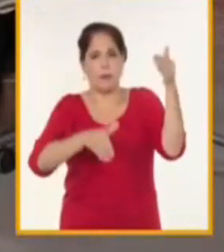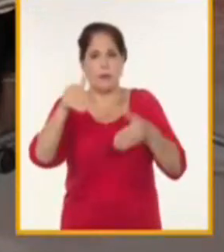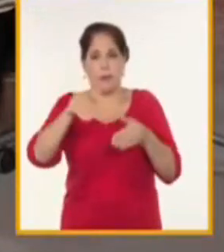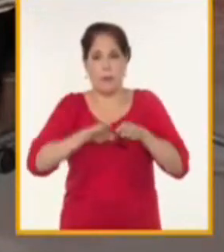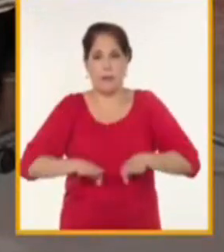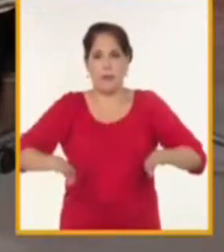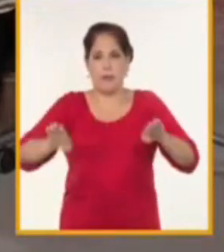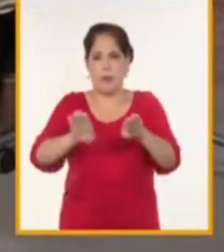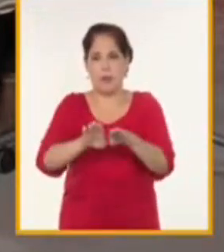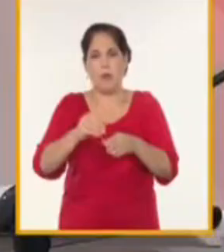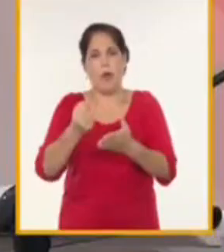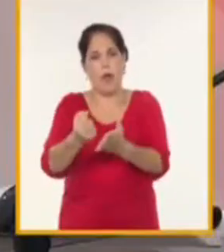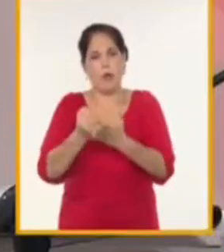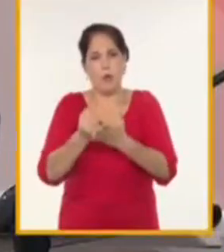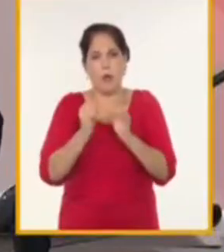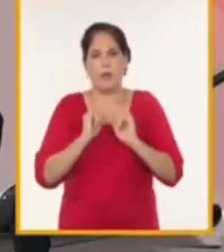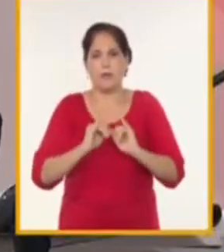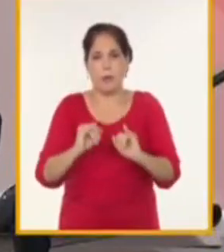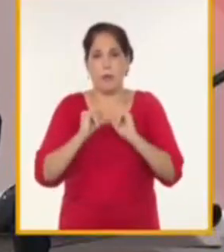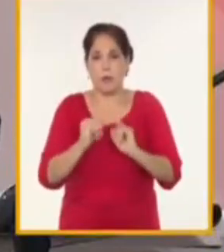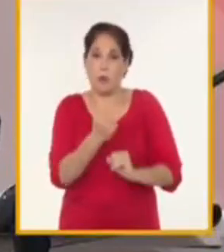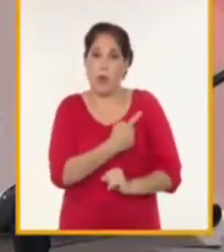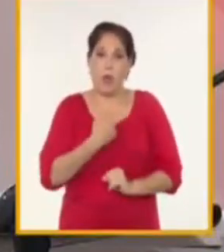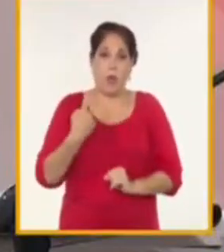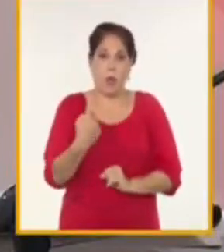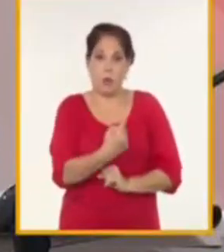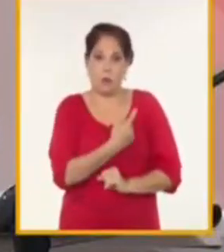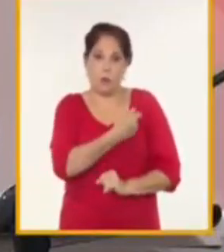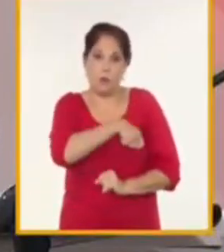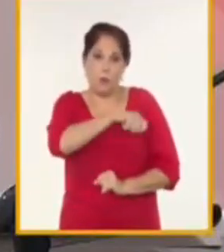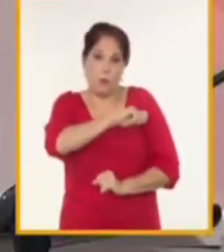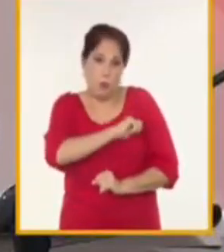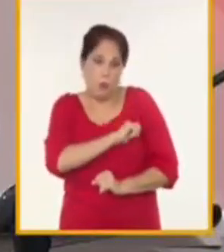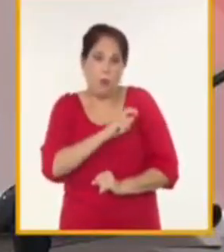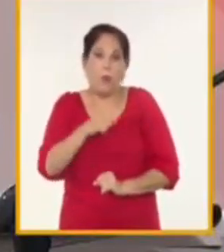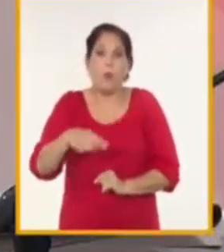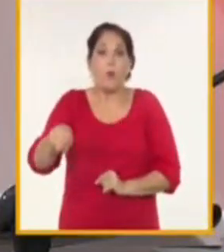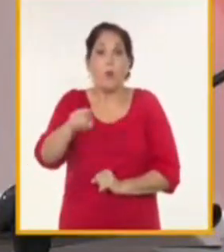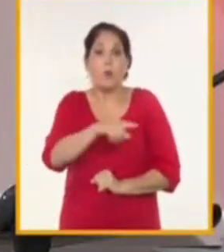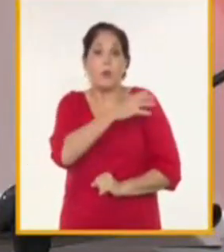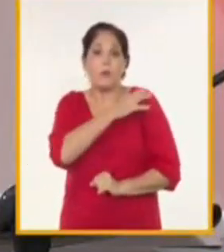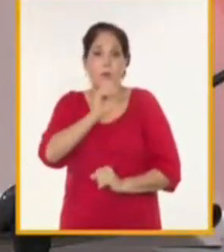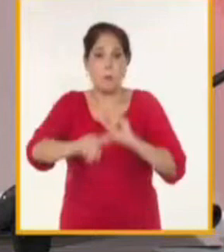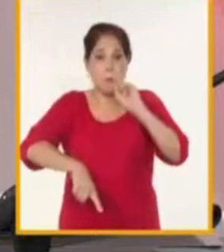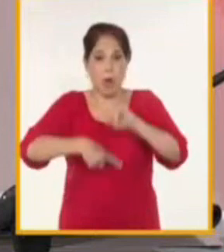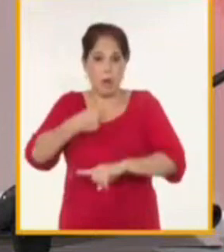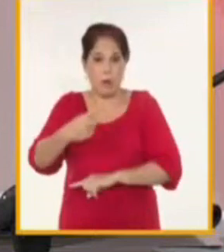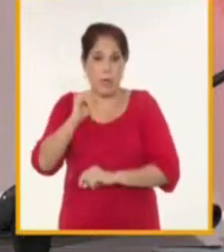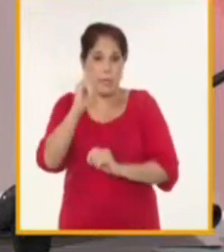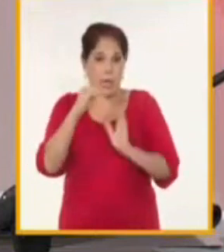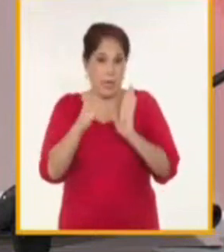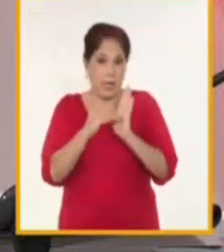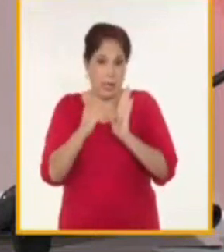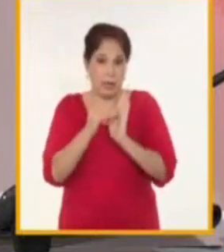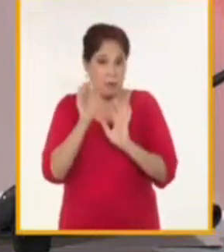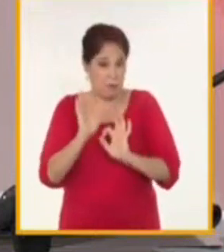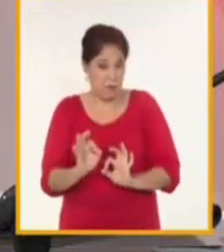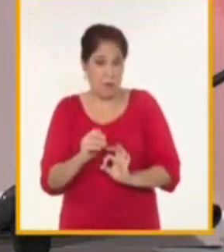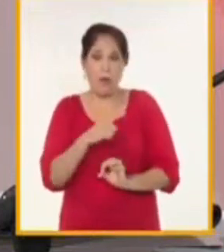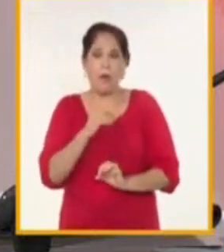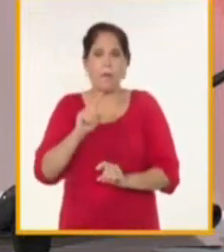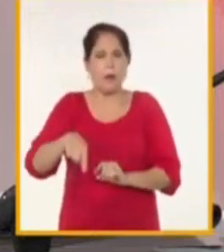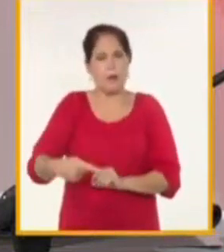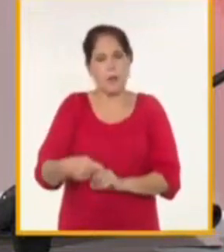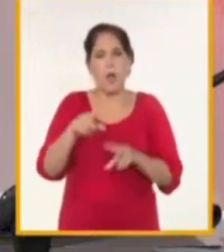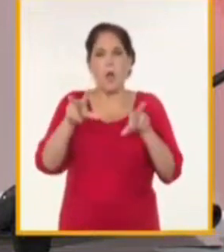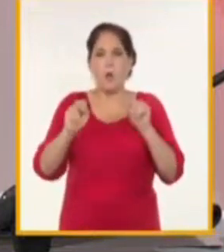tarde por haberme podido brindar esta información a nuestro pueblo y bueno a ustedes los invitamos a que mañana estén con nosotros estaremos hablando de